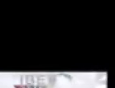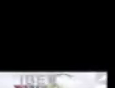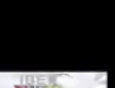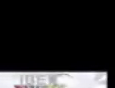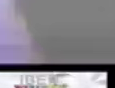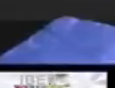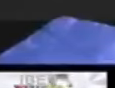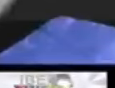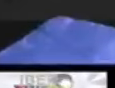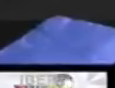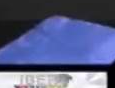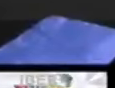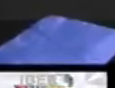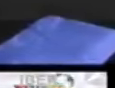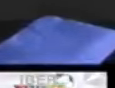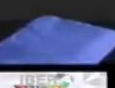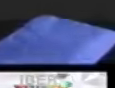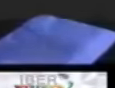Espacio a Tierra.